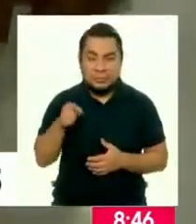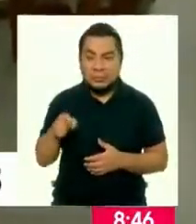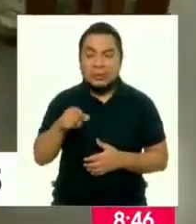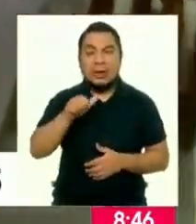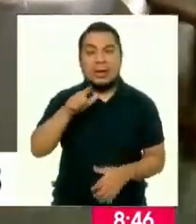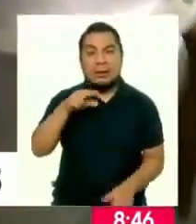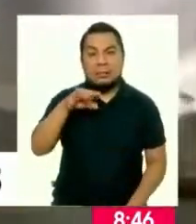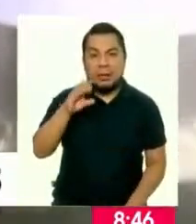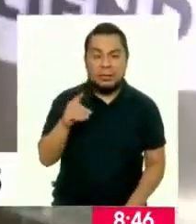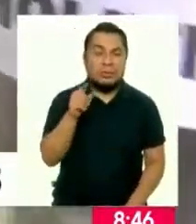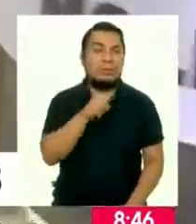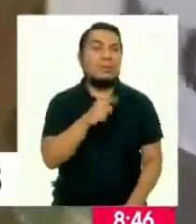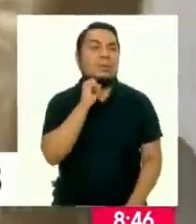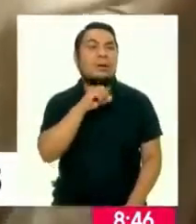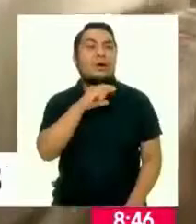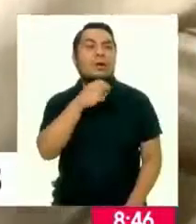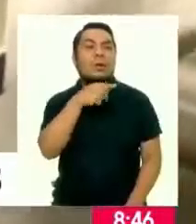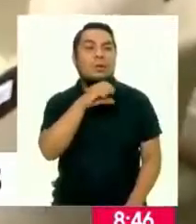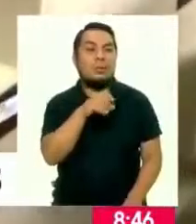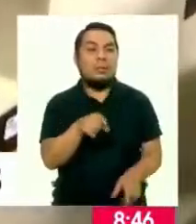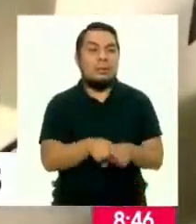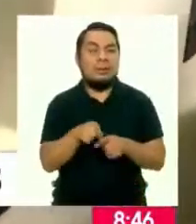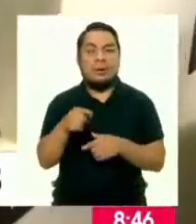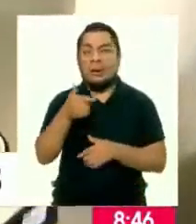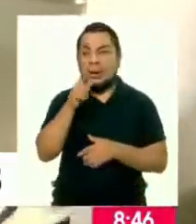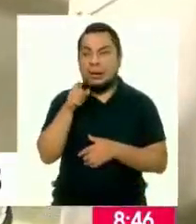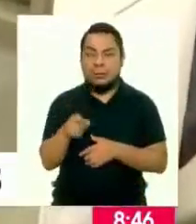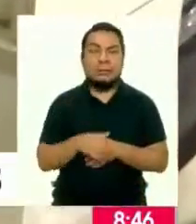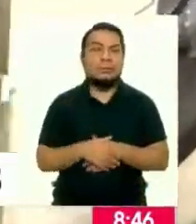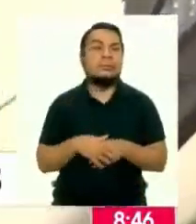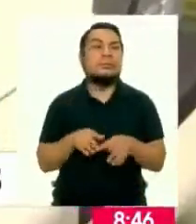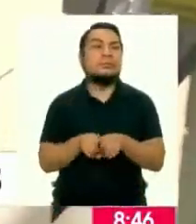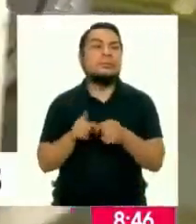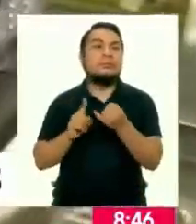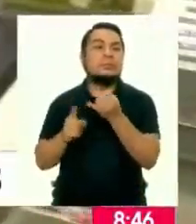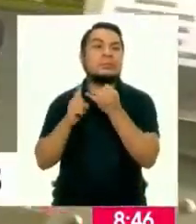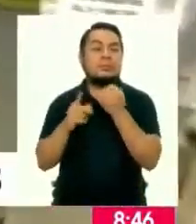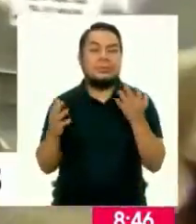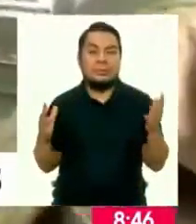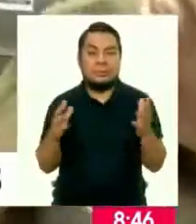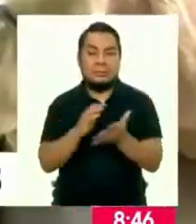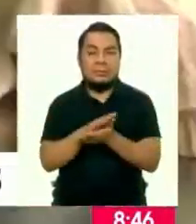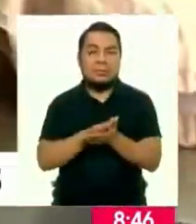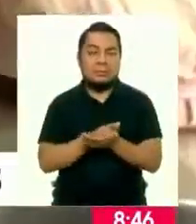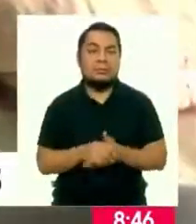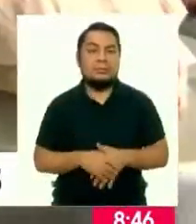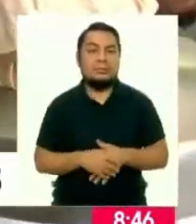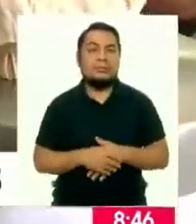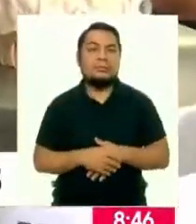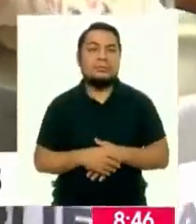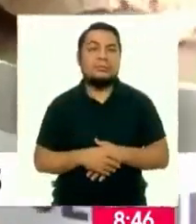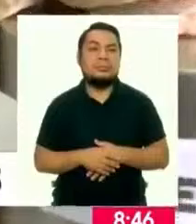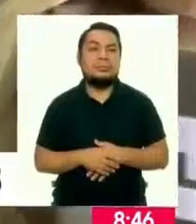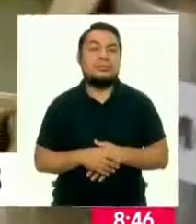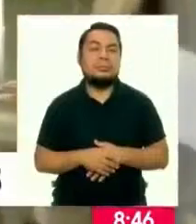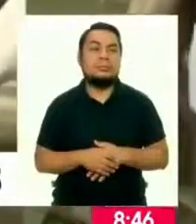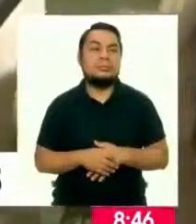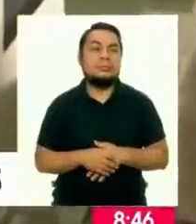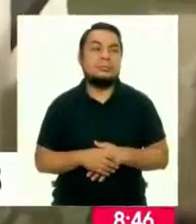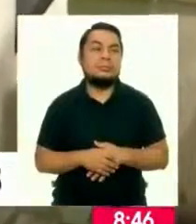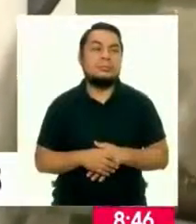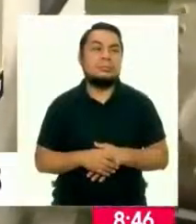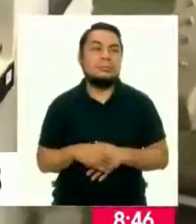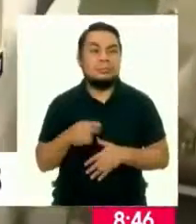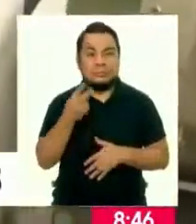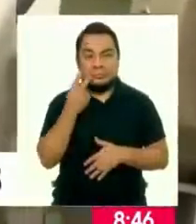tenemos glicerol, tenemos gomas, tenemos agua y diferentes concentraciones de la ¿Puedo mostrar a la cámara, Silvia, para que los